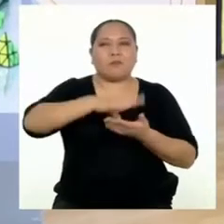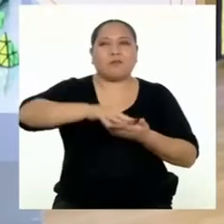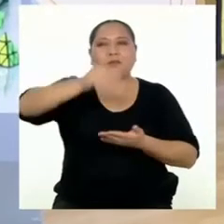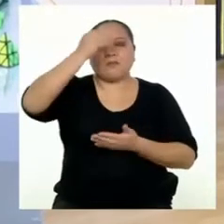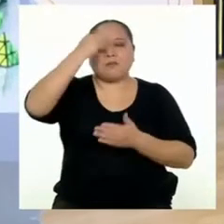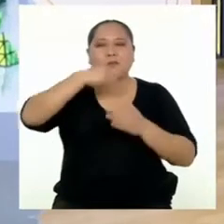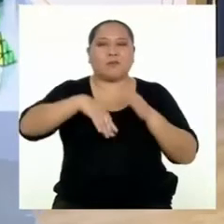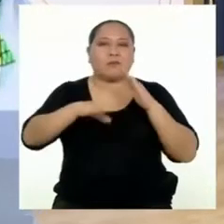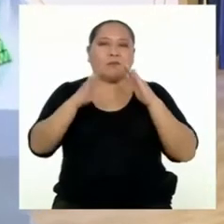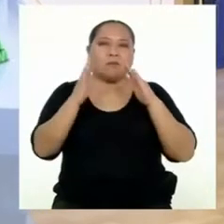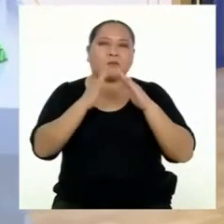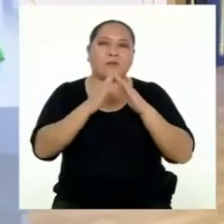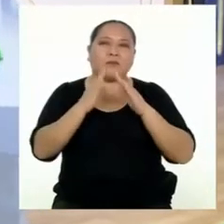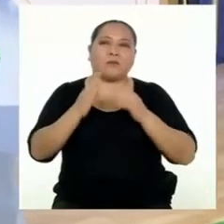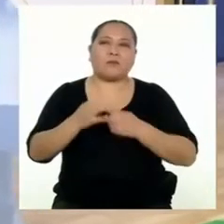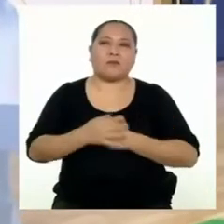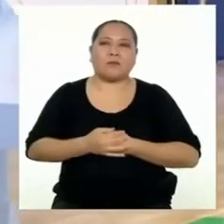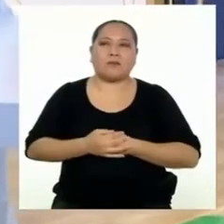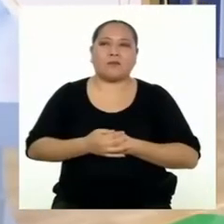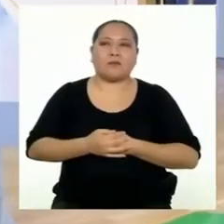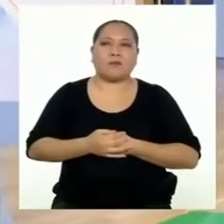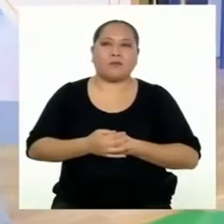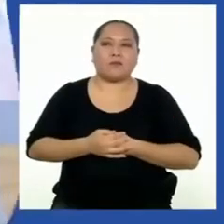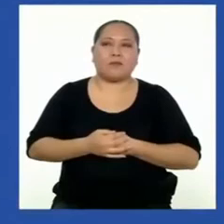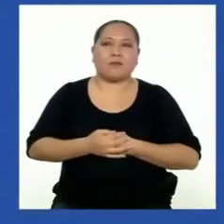¡Aprendo en Casa!